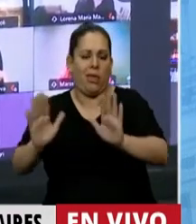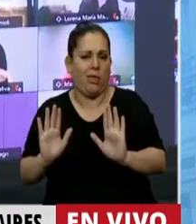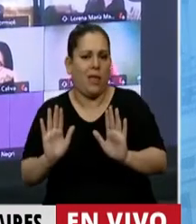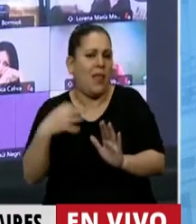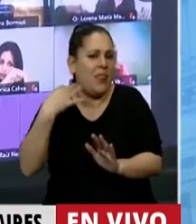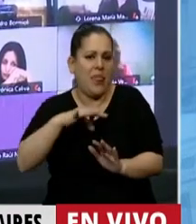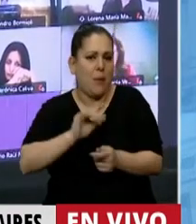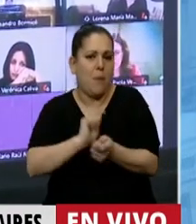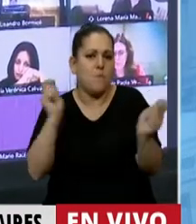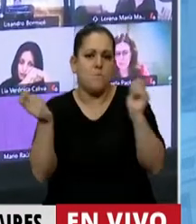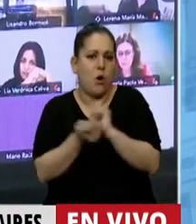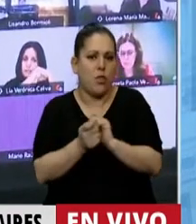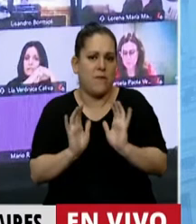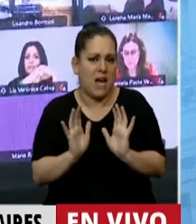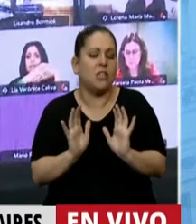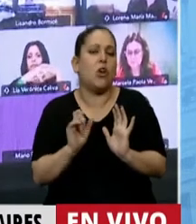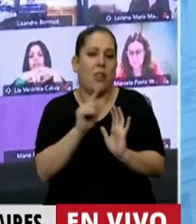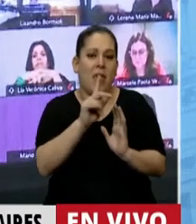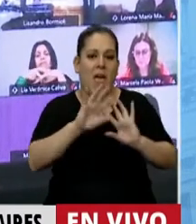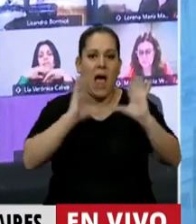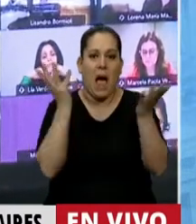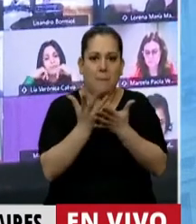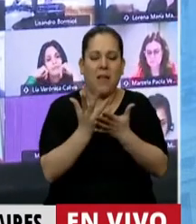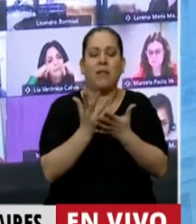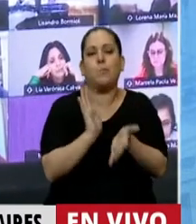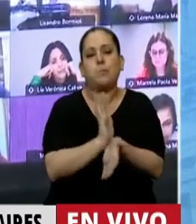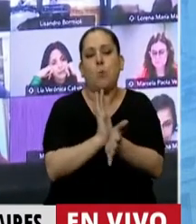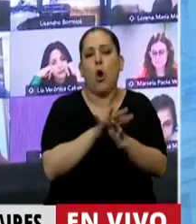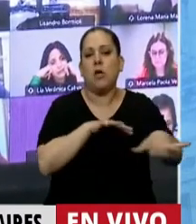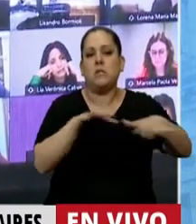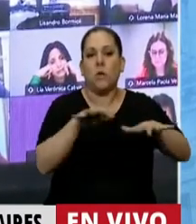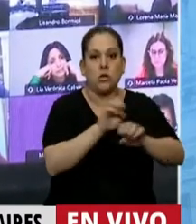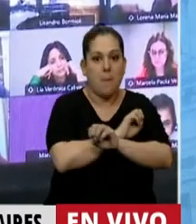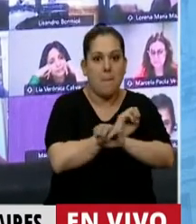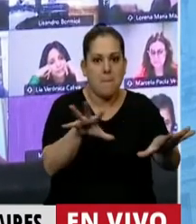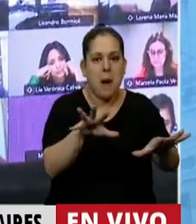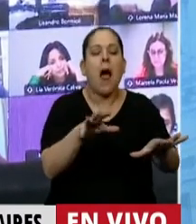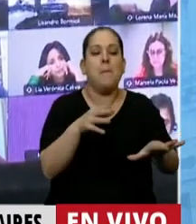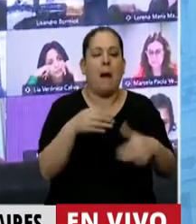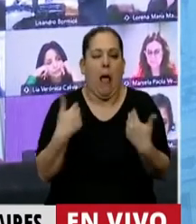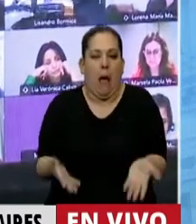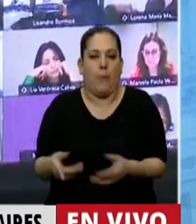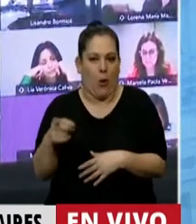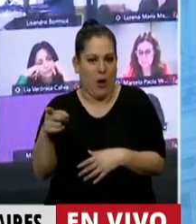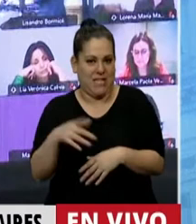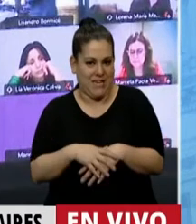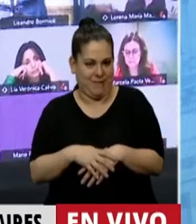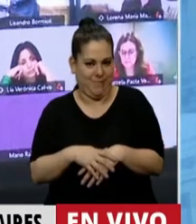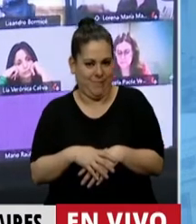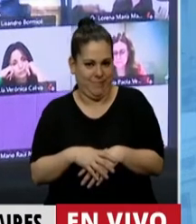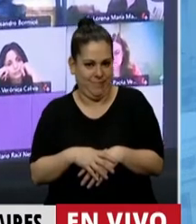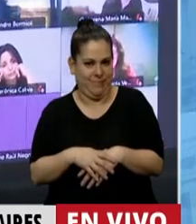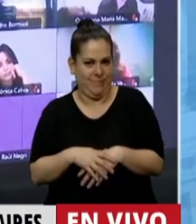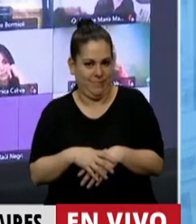modificación del ambiente en términos negativos. Y esto creo que tiene que ser claro porque solamente